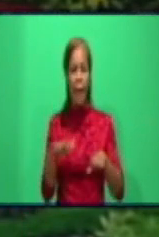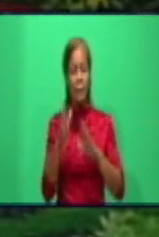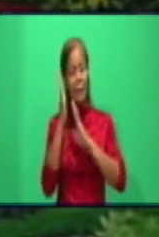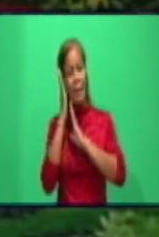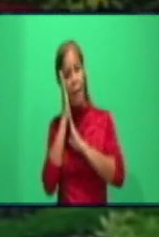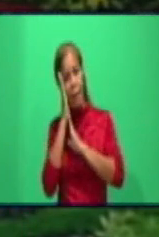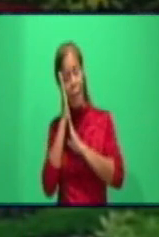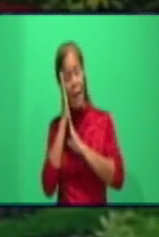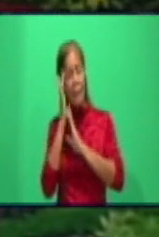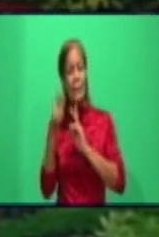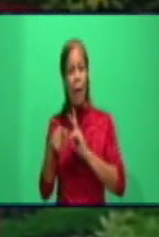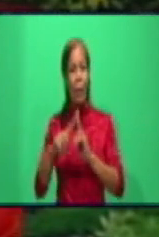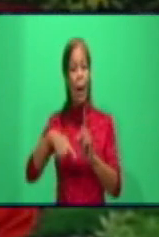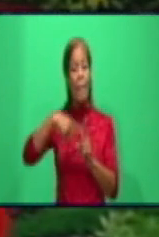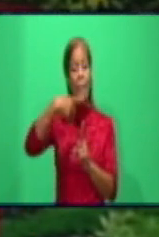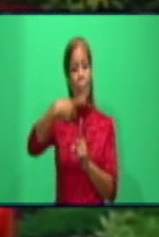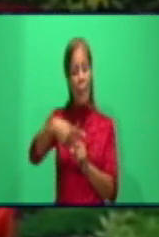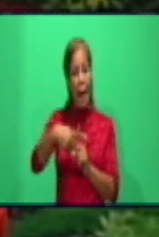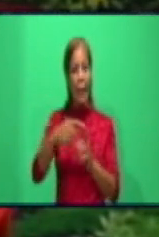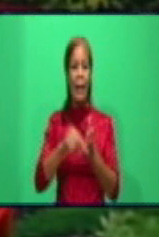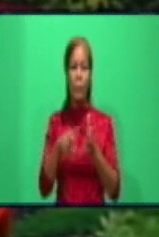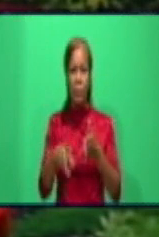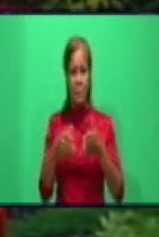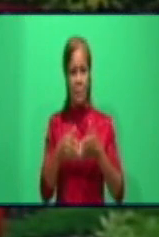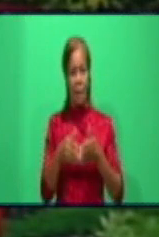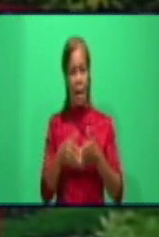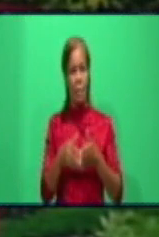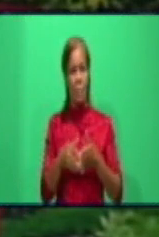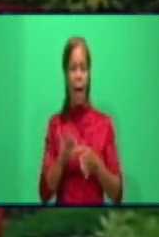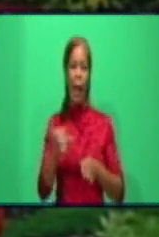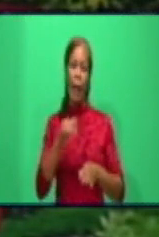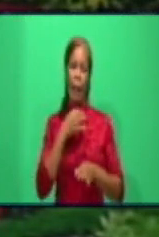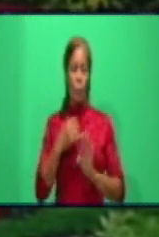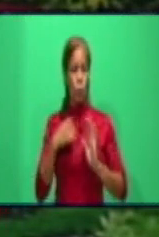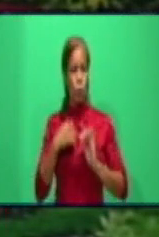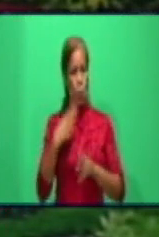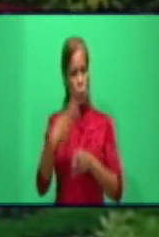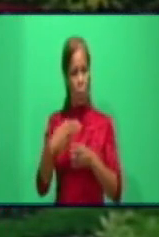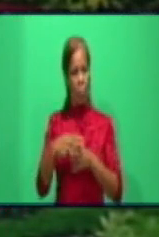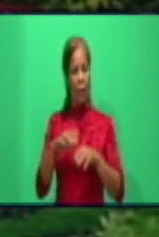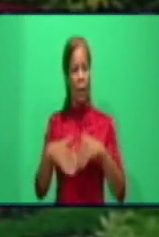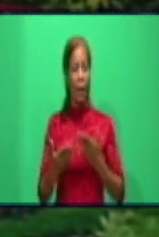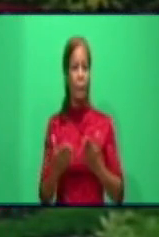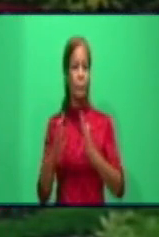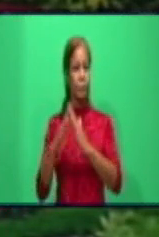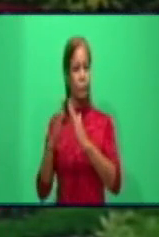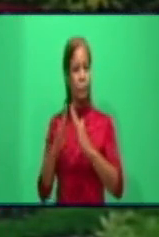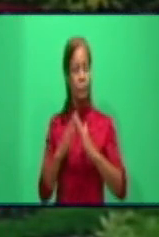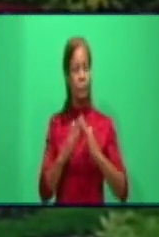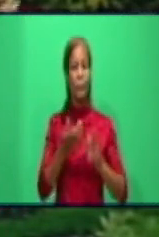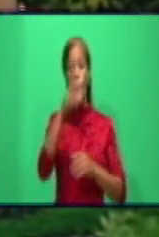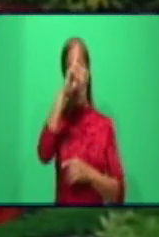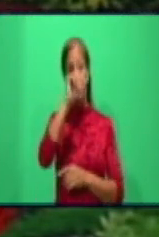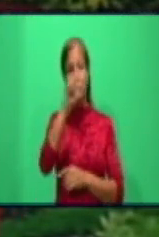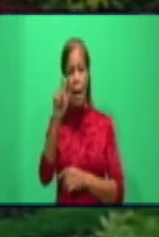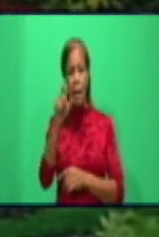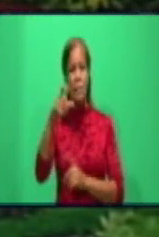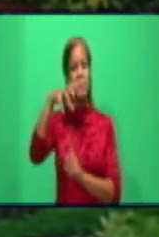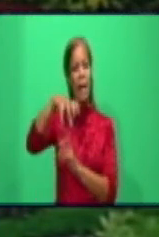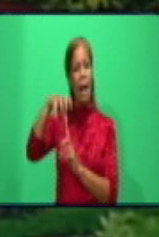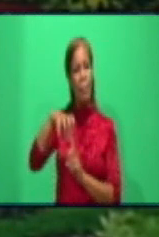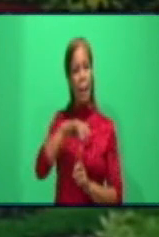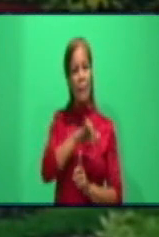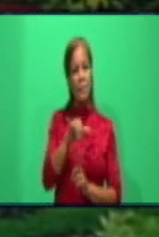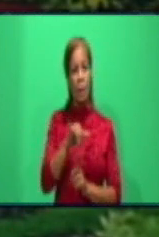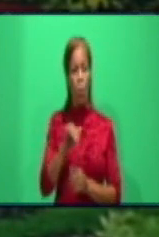incrementando en el territorio. Yo lo voy a llamar en hospitales de campaña. Hoy la Escuela de Arte es un hospital en campaña. Hoy la EI de Pedro